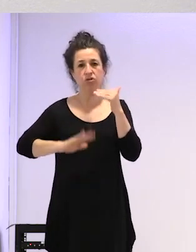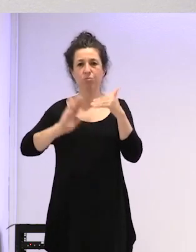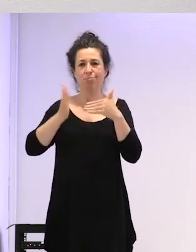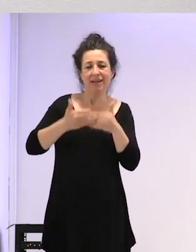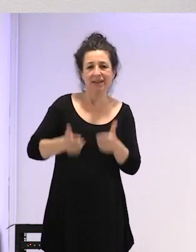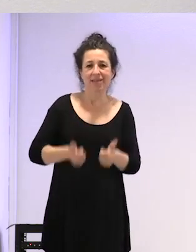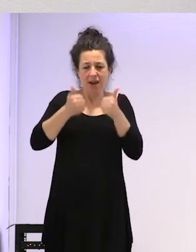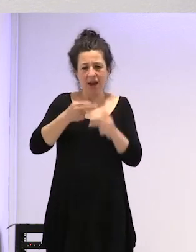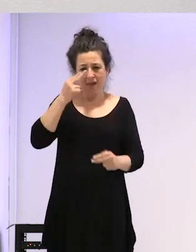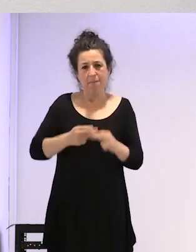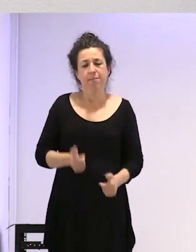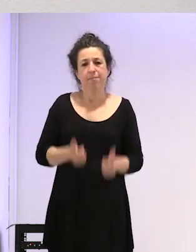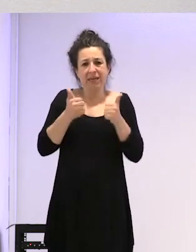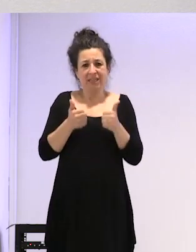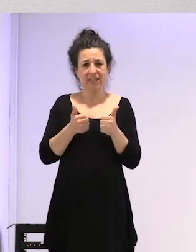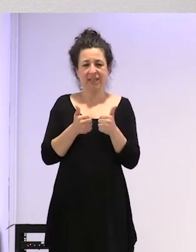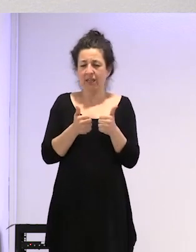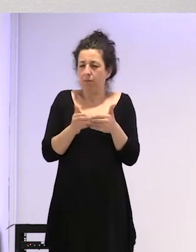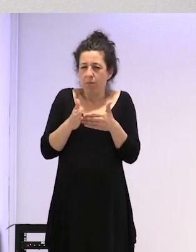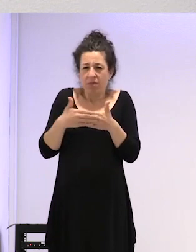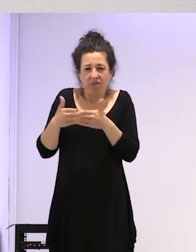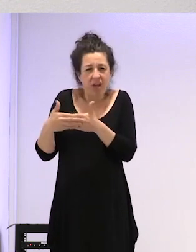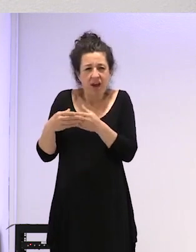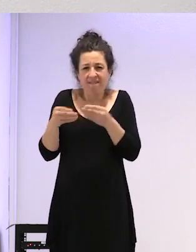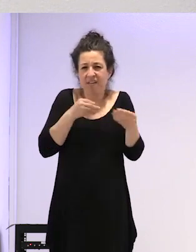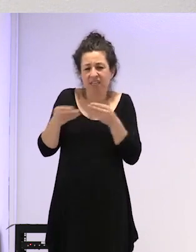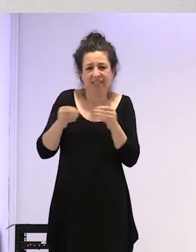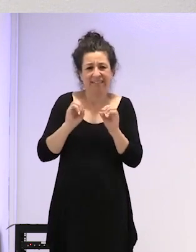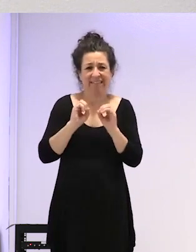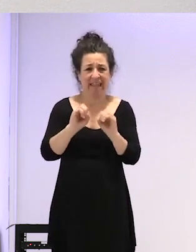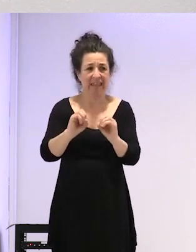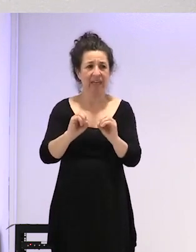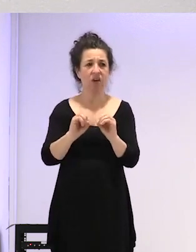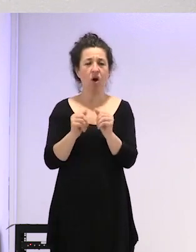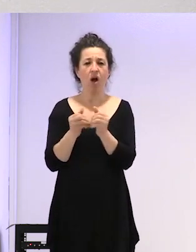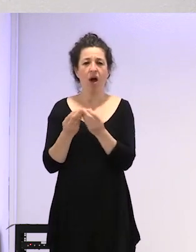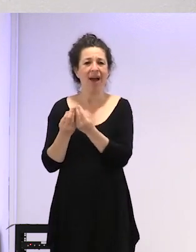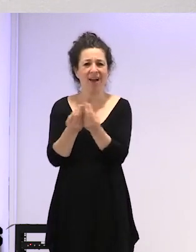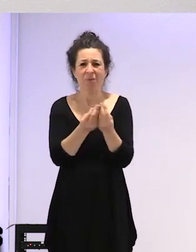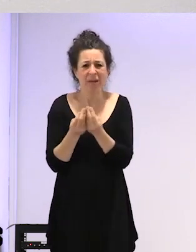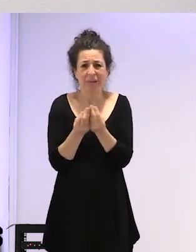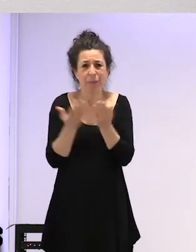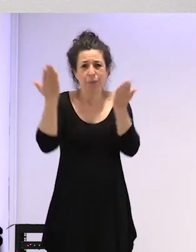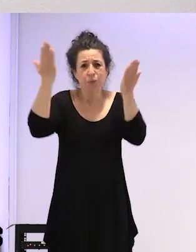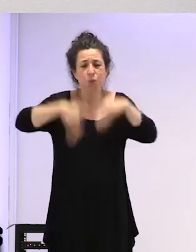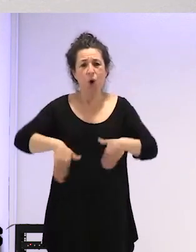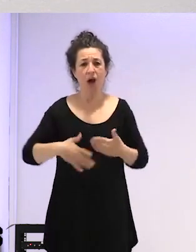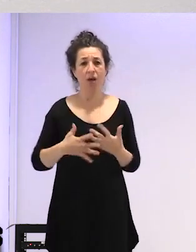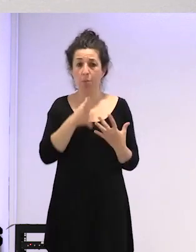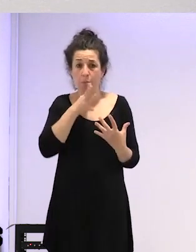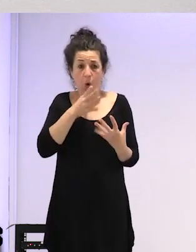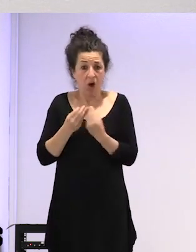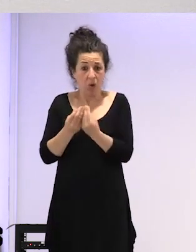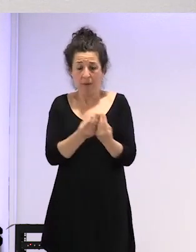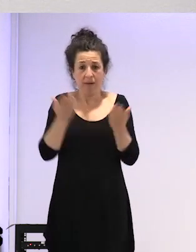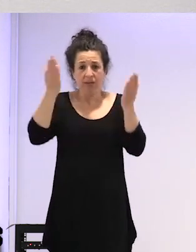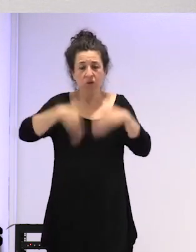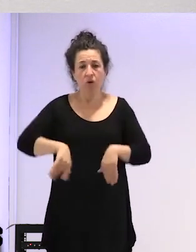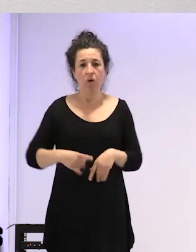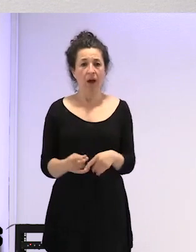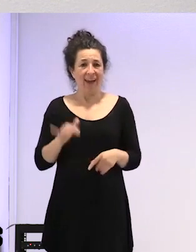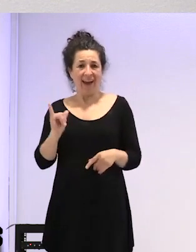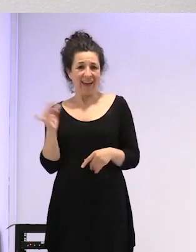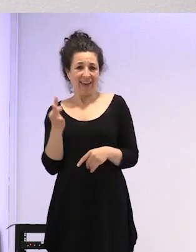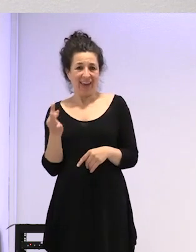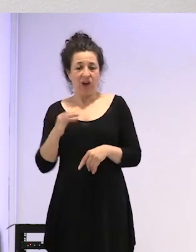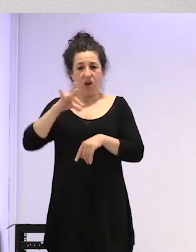y más un común cerrado no es flexible el acompañamiento no existe porque no existe un acompañamiento lo que existe es un médico